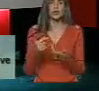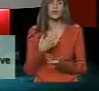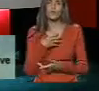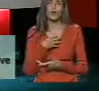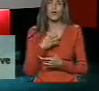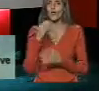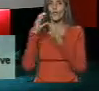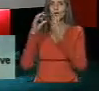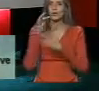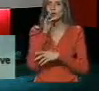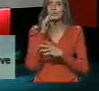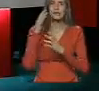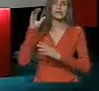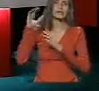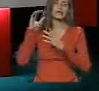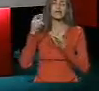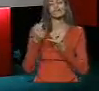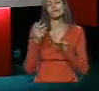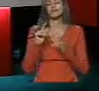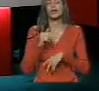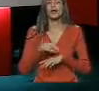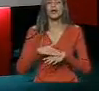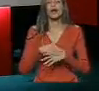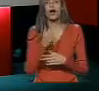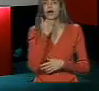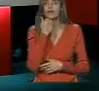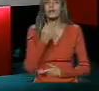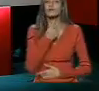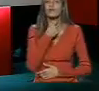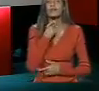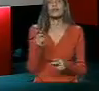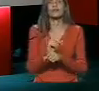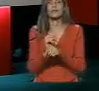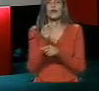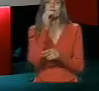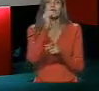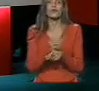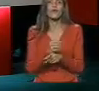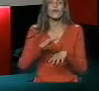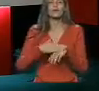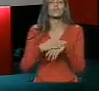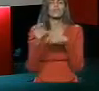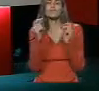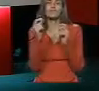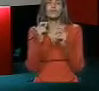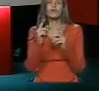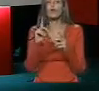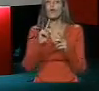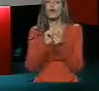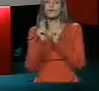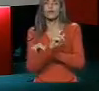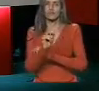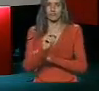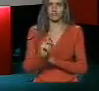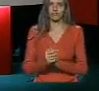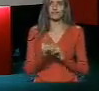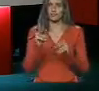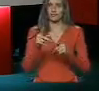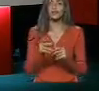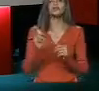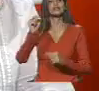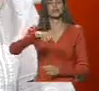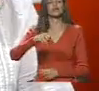podido comunicar, ¿no? Me gustaría tu comentario rapidito porque ese es el tema, el debate, no lo vayas a agotar, Lilian. No, sí,